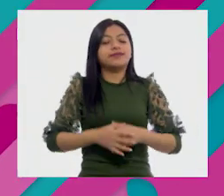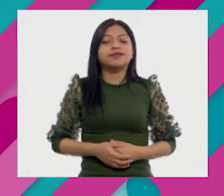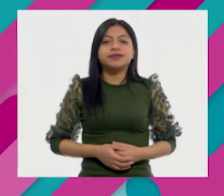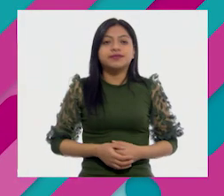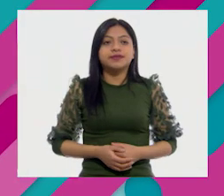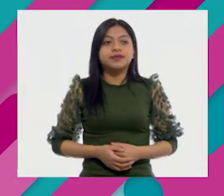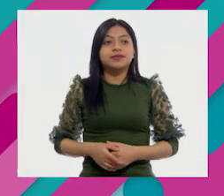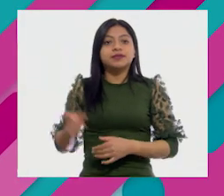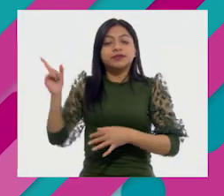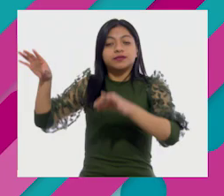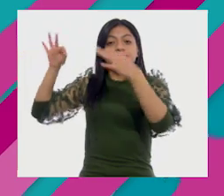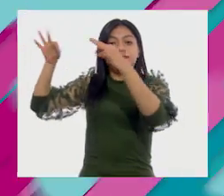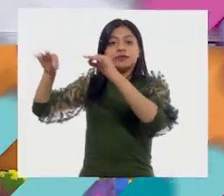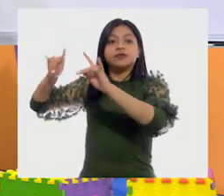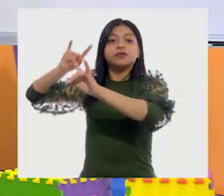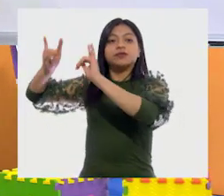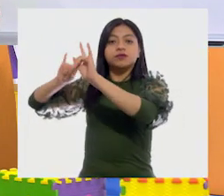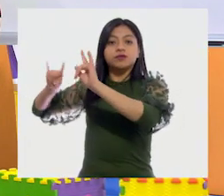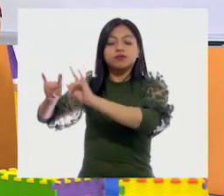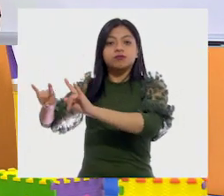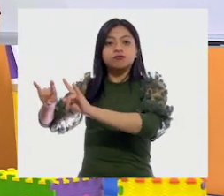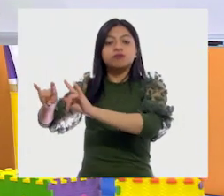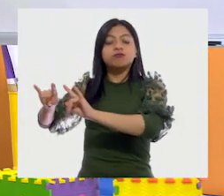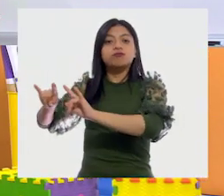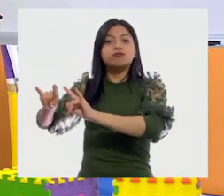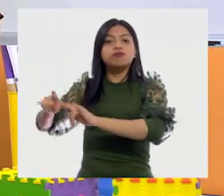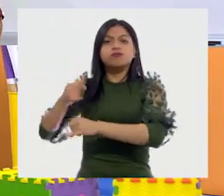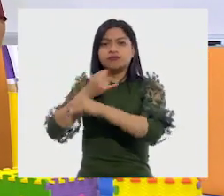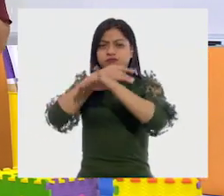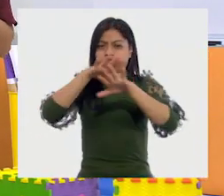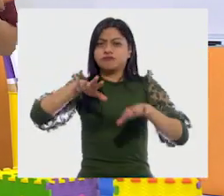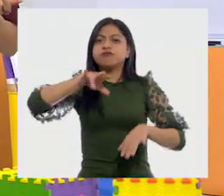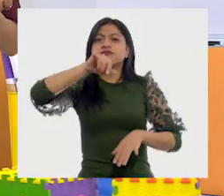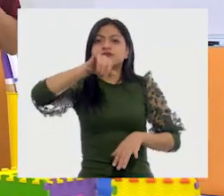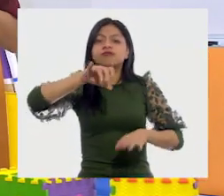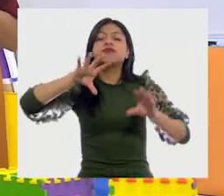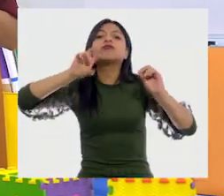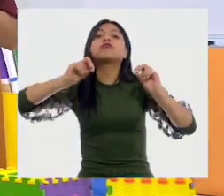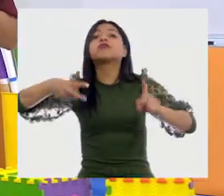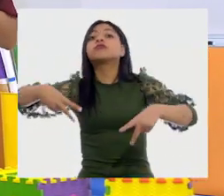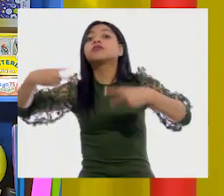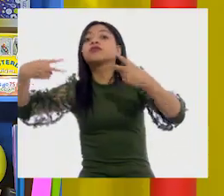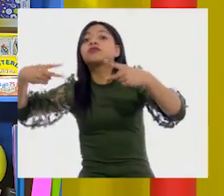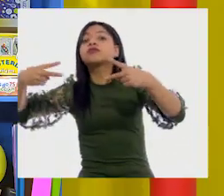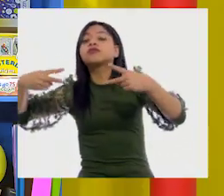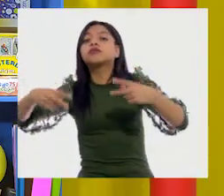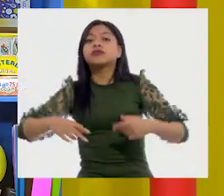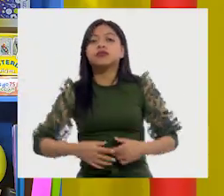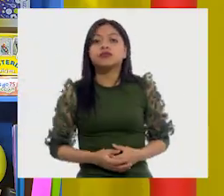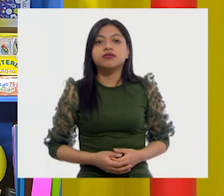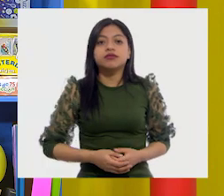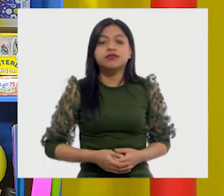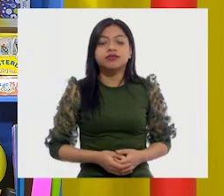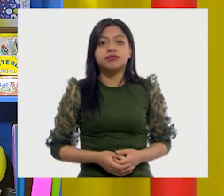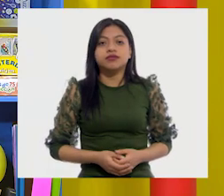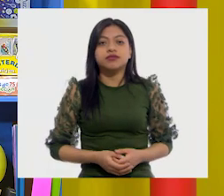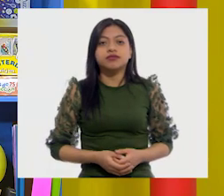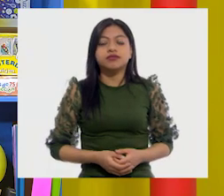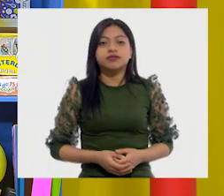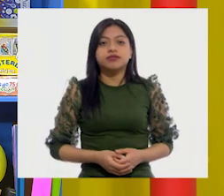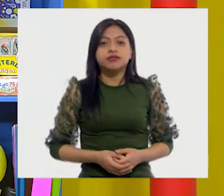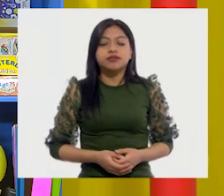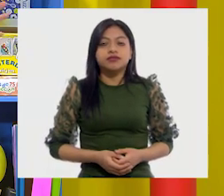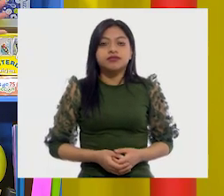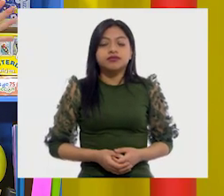Este cartel, vamos a ver si es informativo o es publicitario. Ah, usted